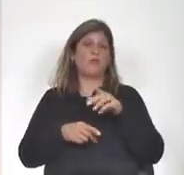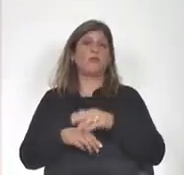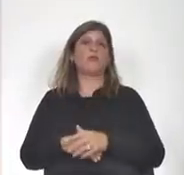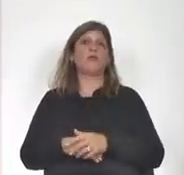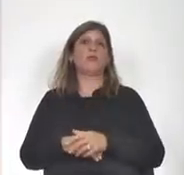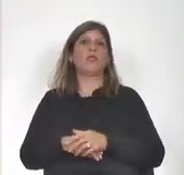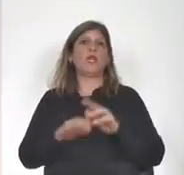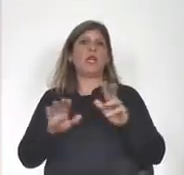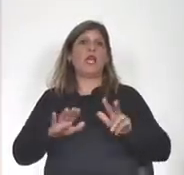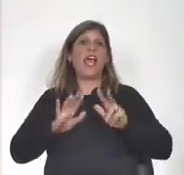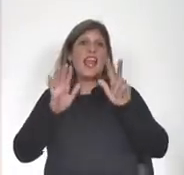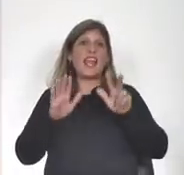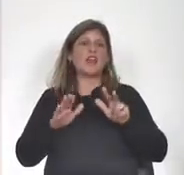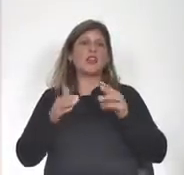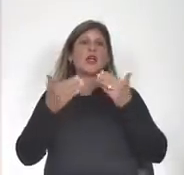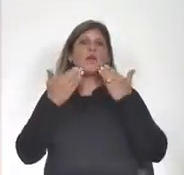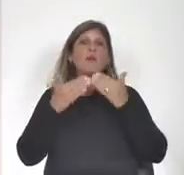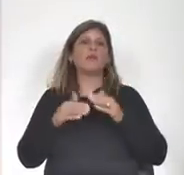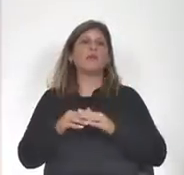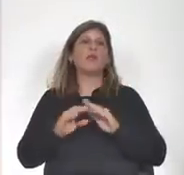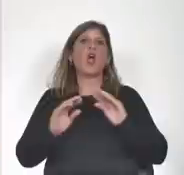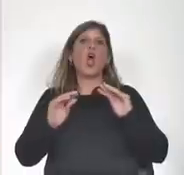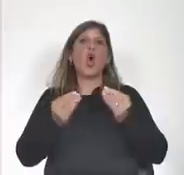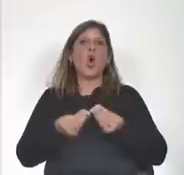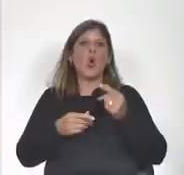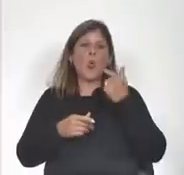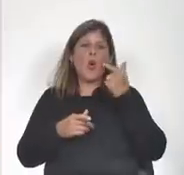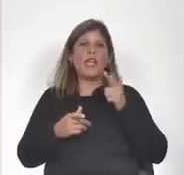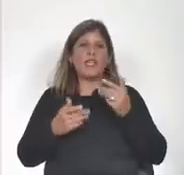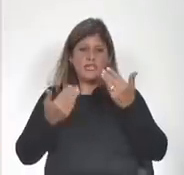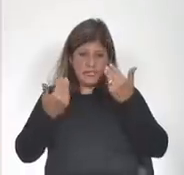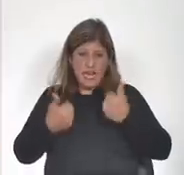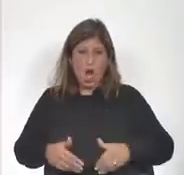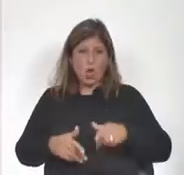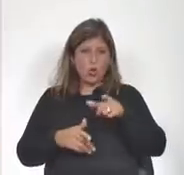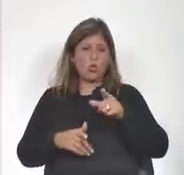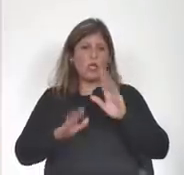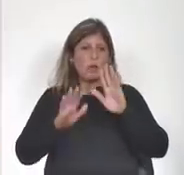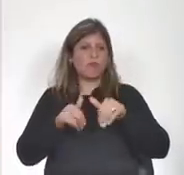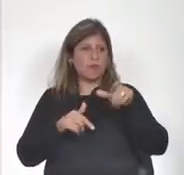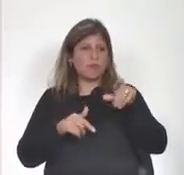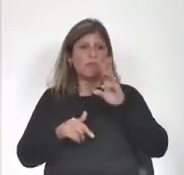la octava pregunta señora presidenta es cuál fue efectivamente la conducta de dichos funcionarios